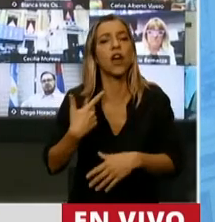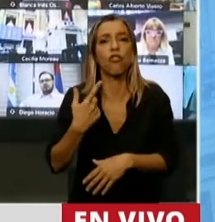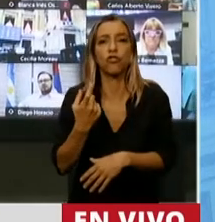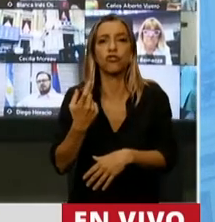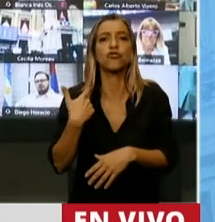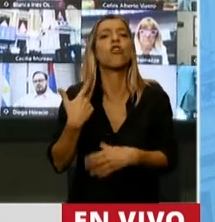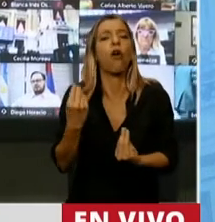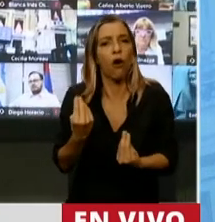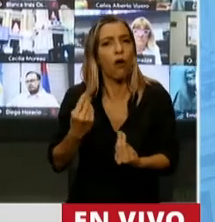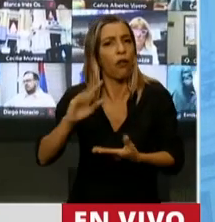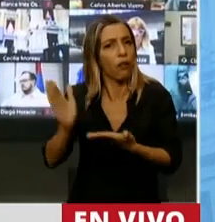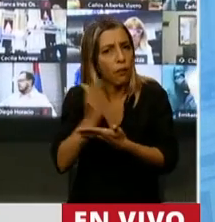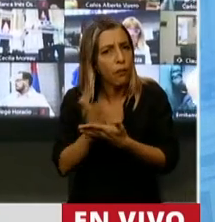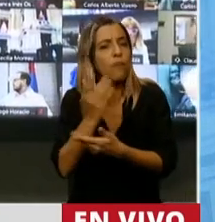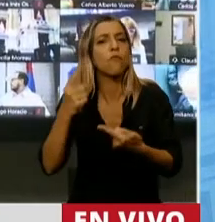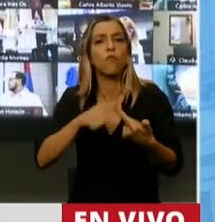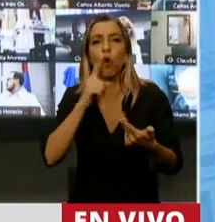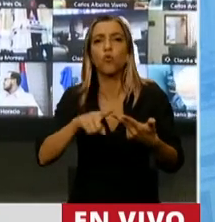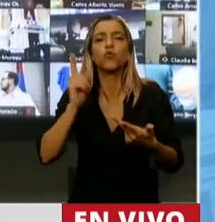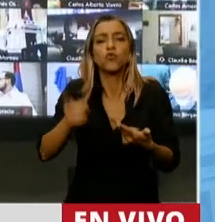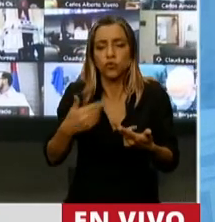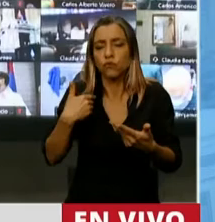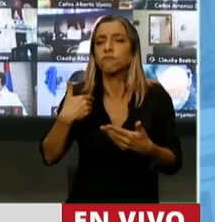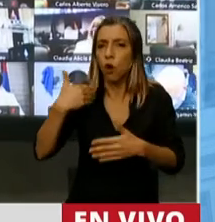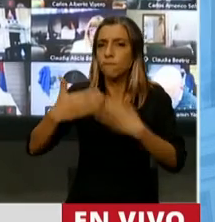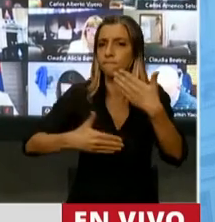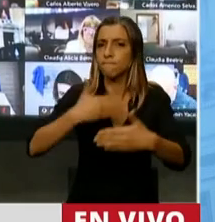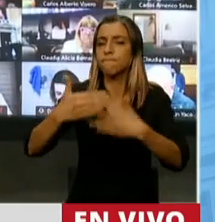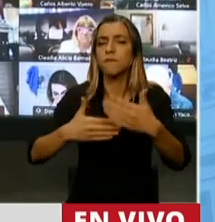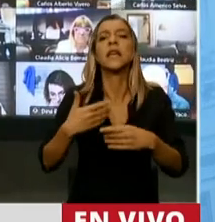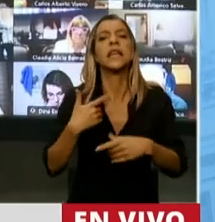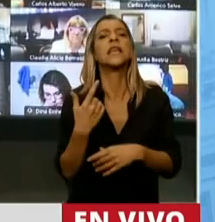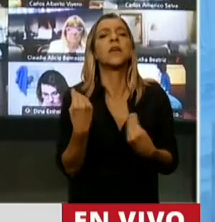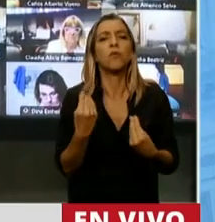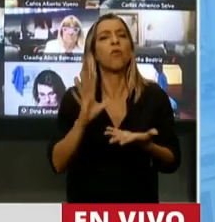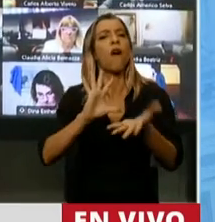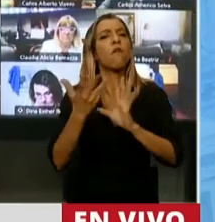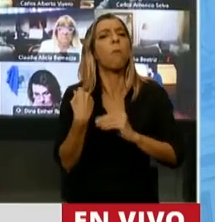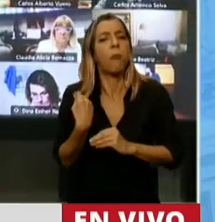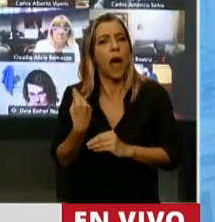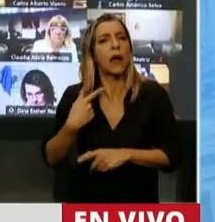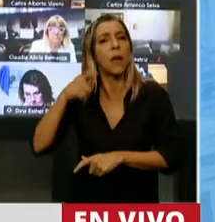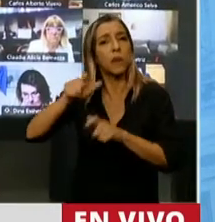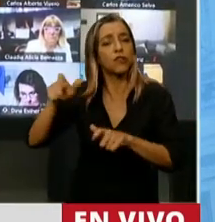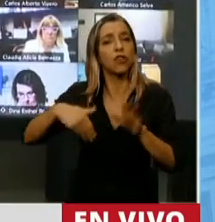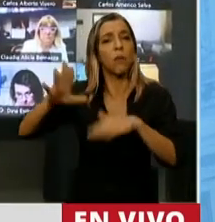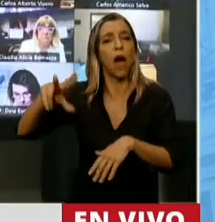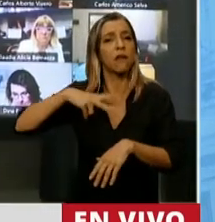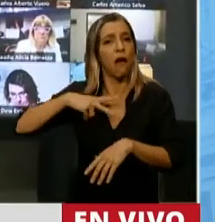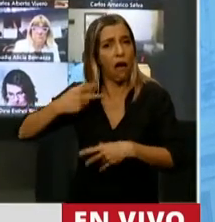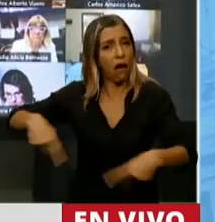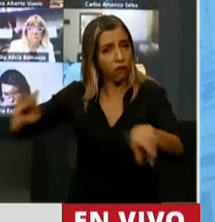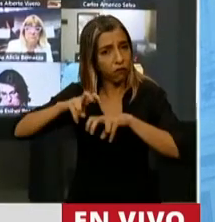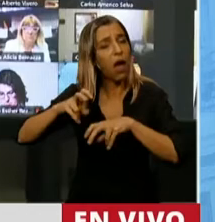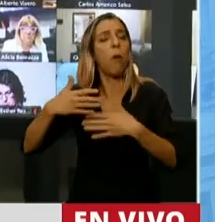reforma impositiva con sentido progresivo en lo cual pague más los que más tienen que son los que levantaron con ganancia, con